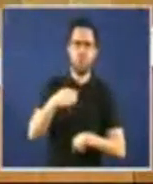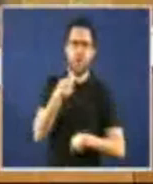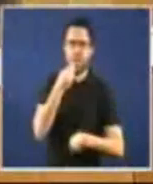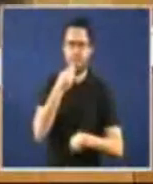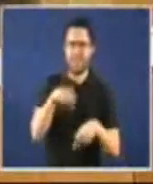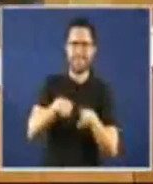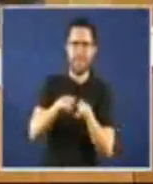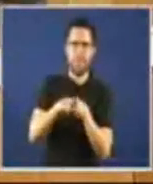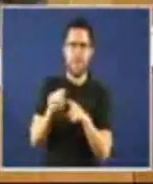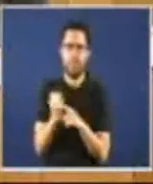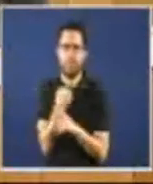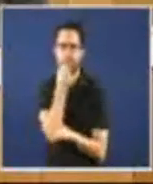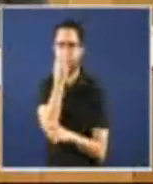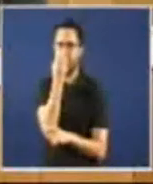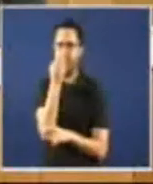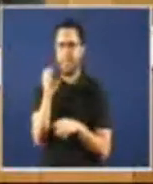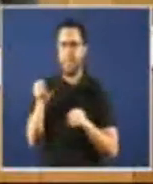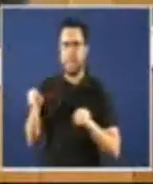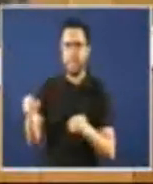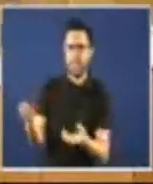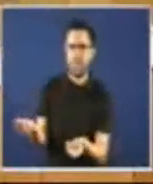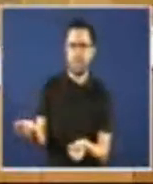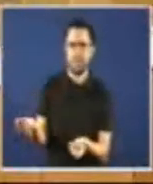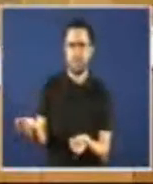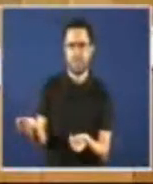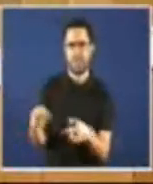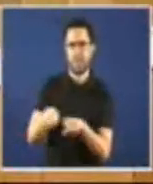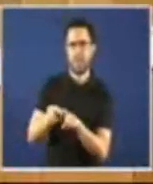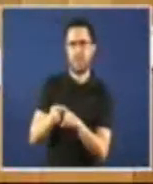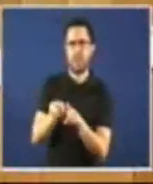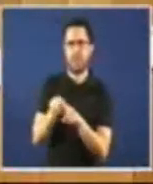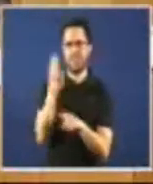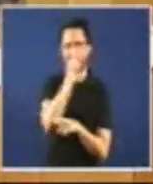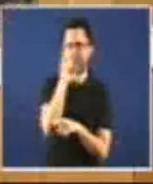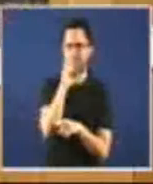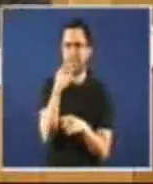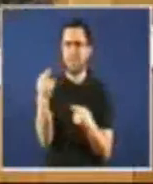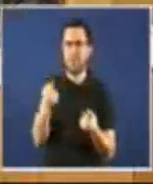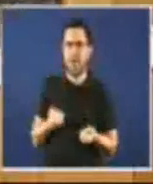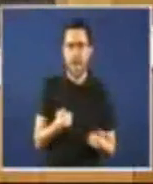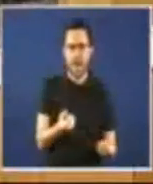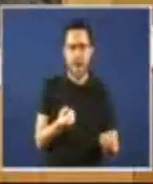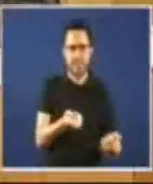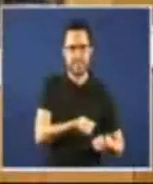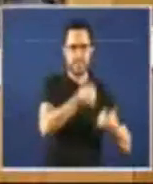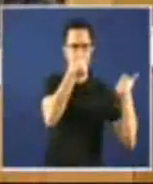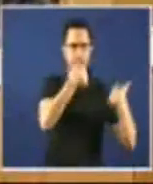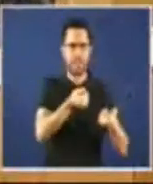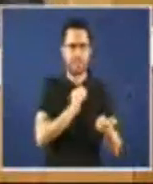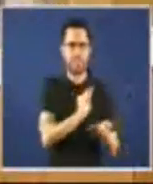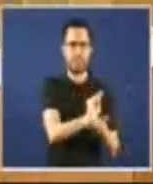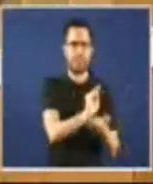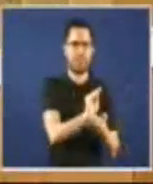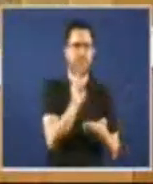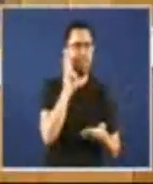Senón que manipulan os dados para mentir e enganar os cidadanes. Camuflando o efeito cardinal de que gasta cada vez máis en servir os especuladores poderes financieros